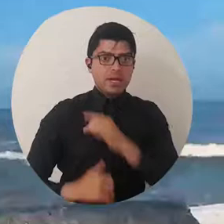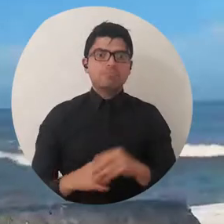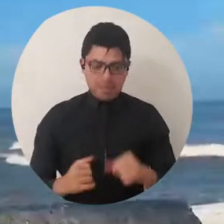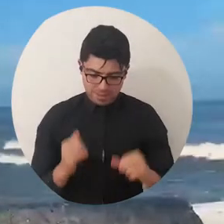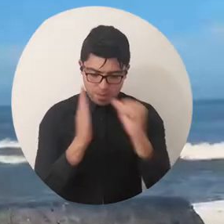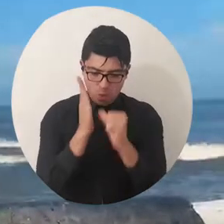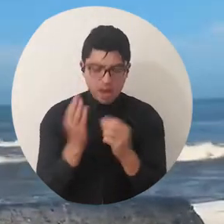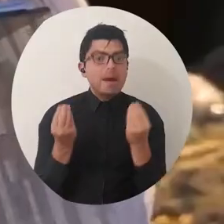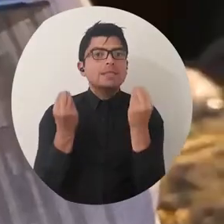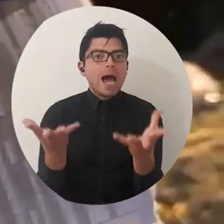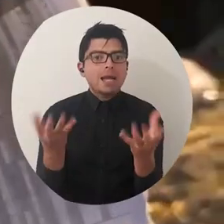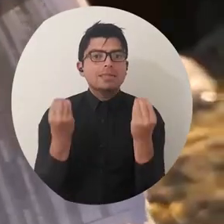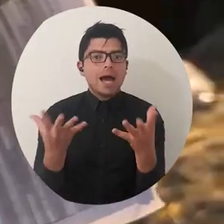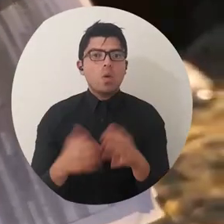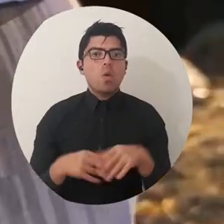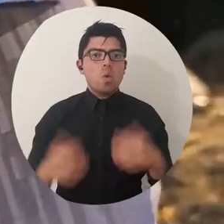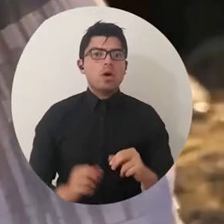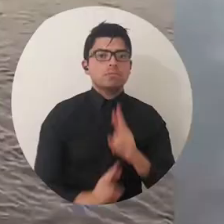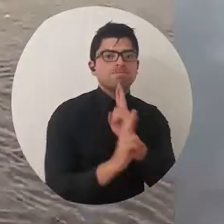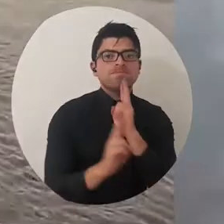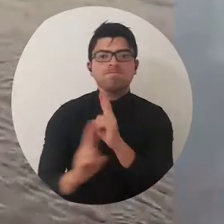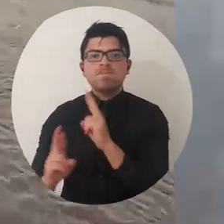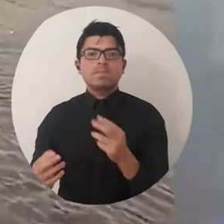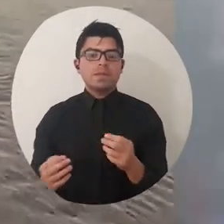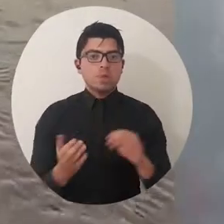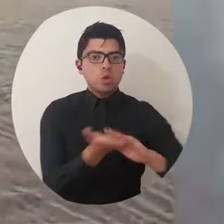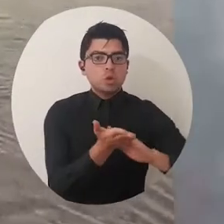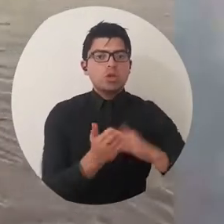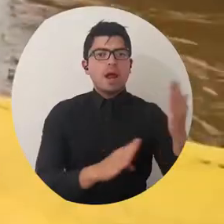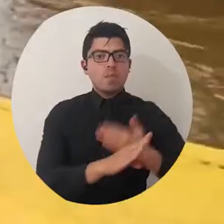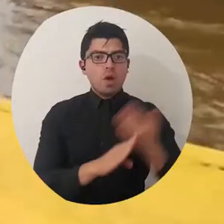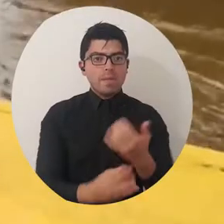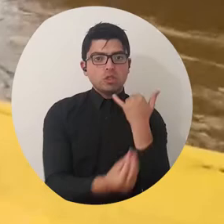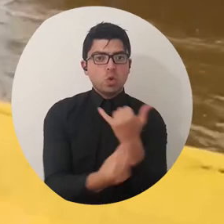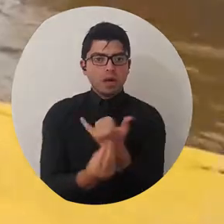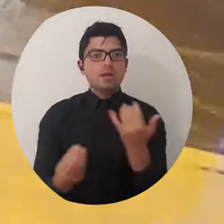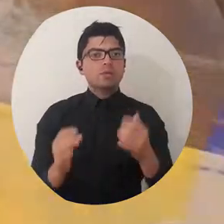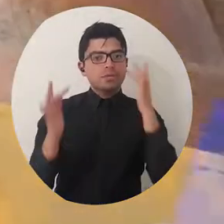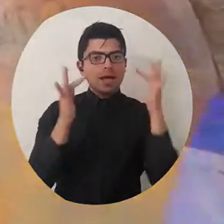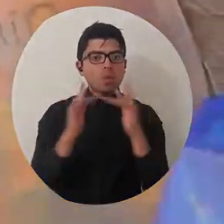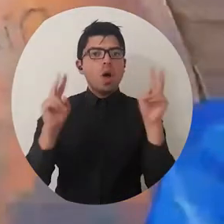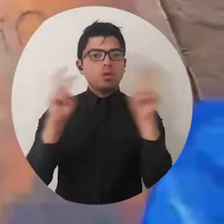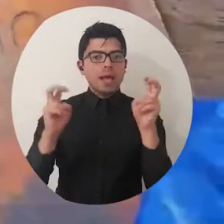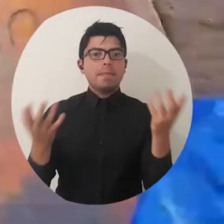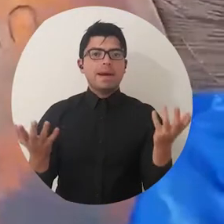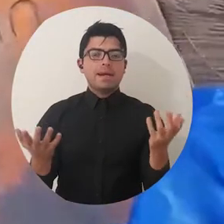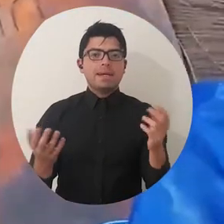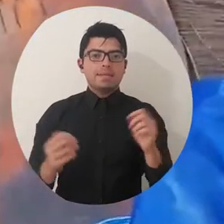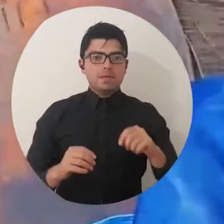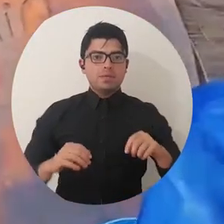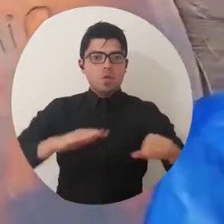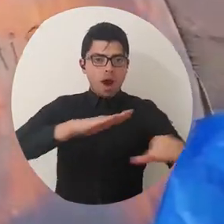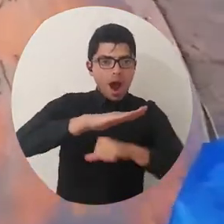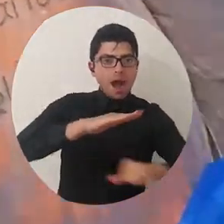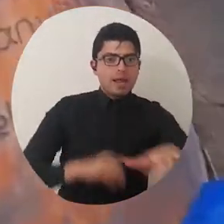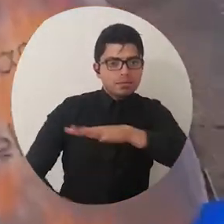contribuyendo a responder y a solucionar problemas concretos relacionados con el